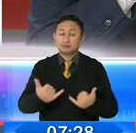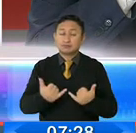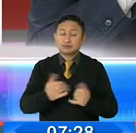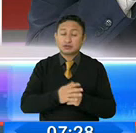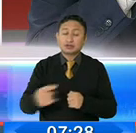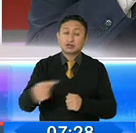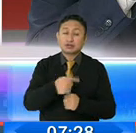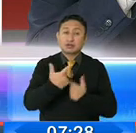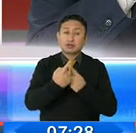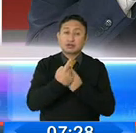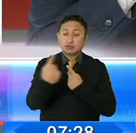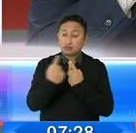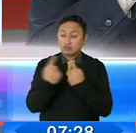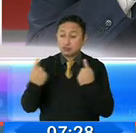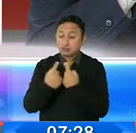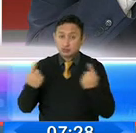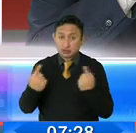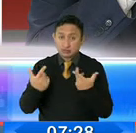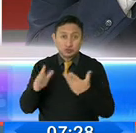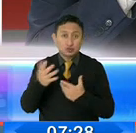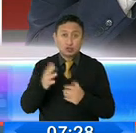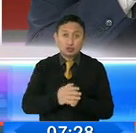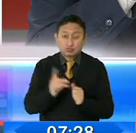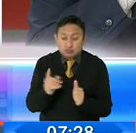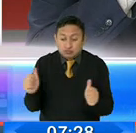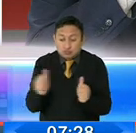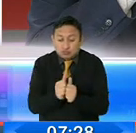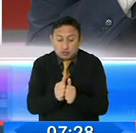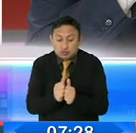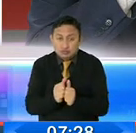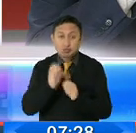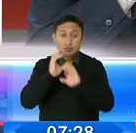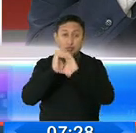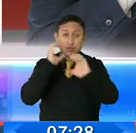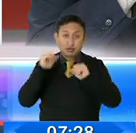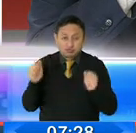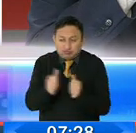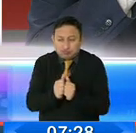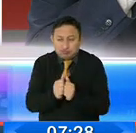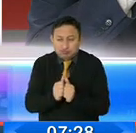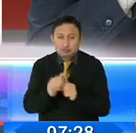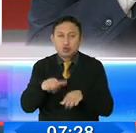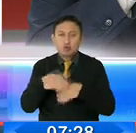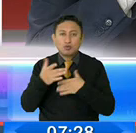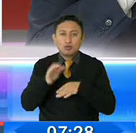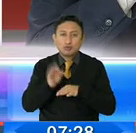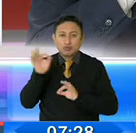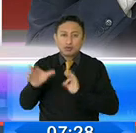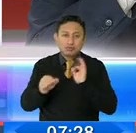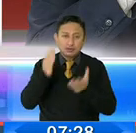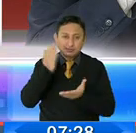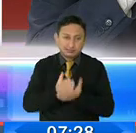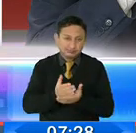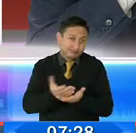tener el distanciamiento mínimo requerido para poder evitar los contagios. En la actualidad, con el 50